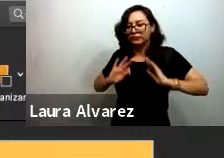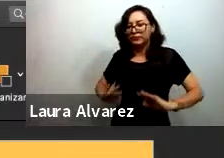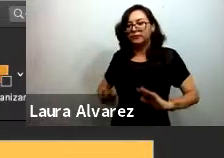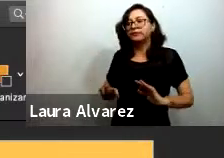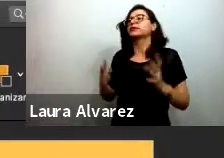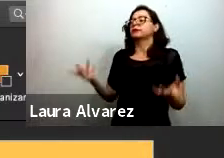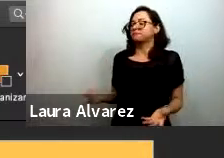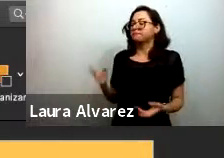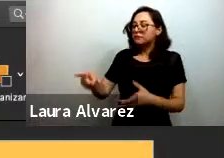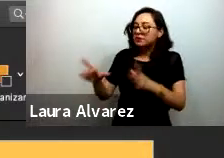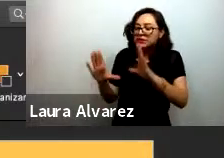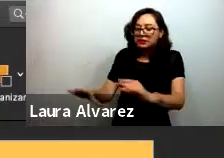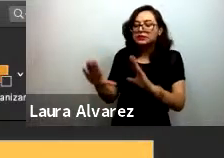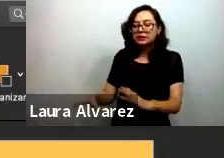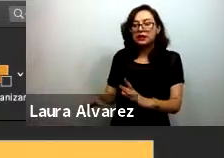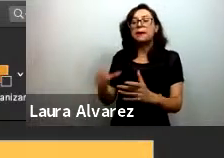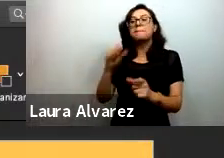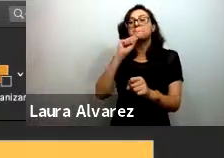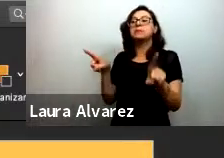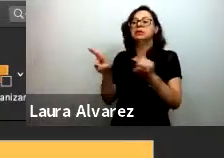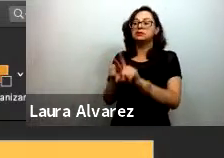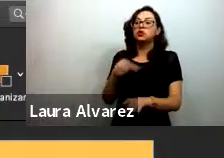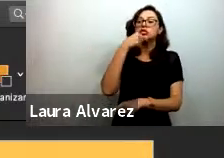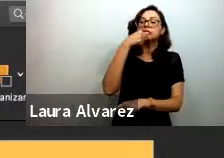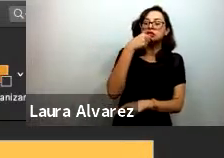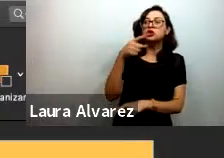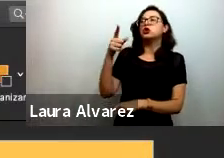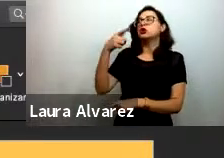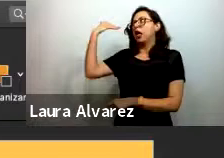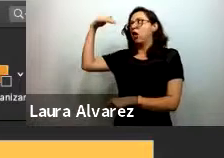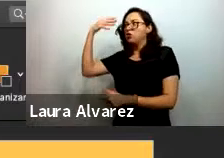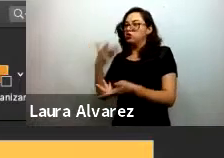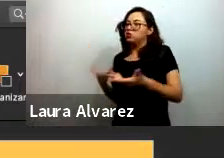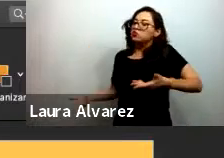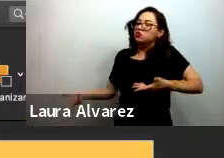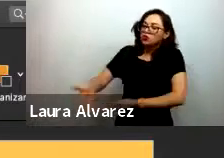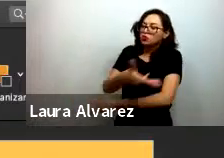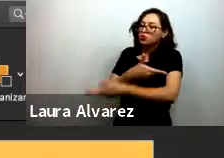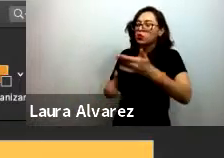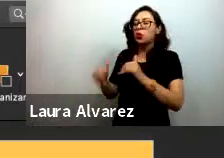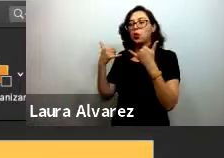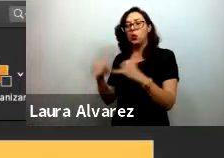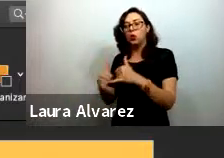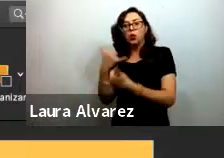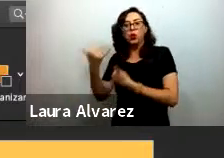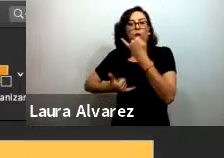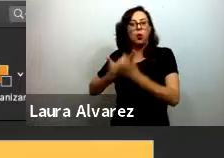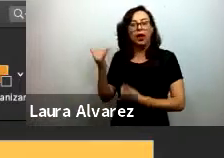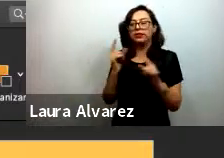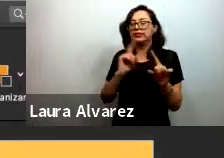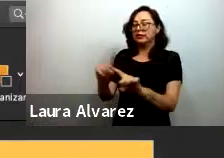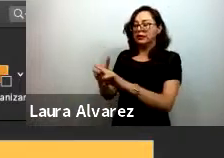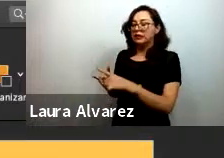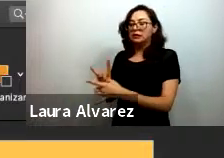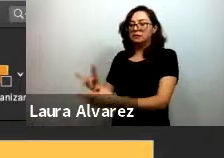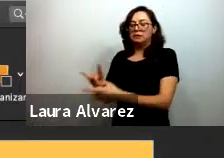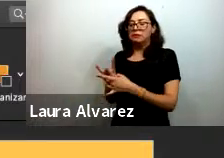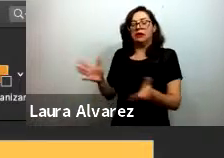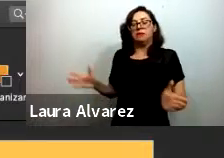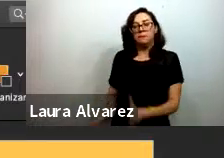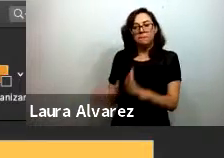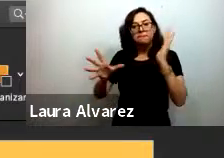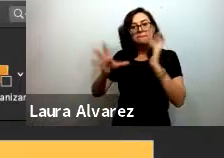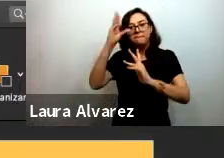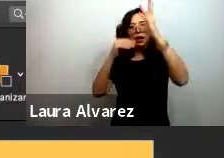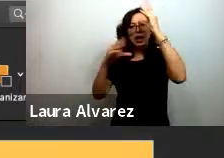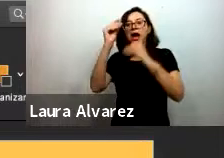facilitar que adultos y niños interactúen de forma significativa y lúdica como una herramienta no solo para generar vínculo promover el aprendizaje sino también